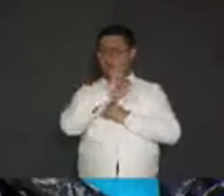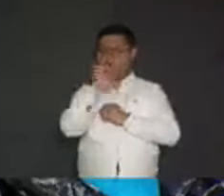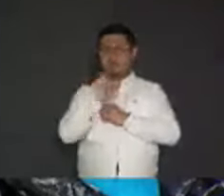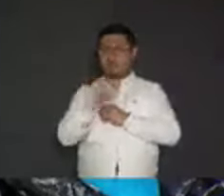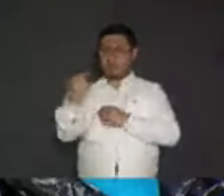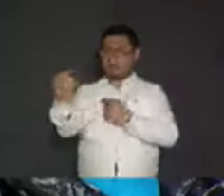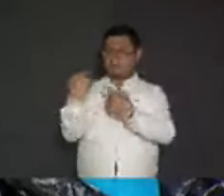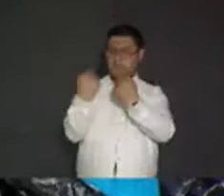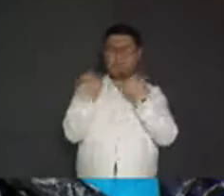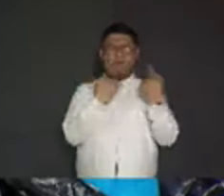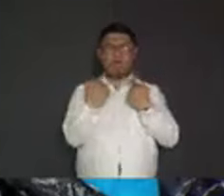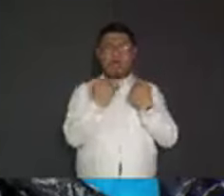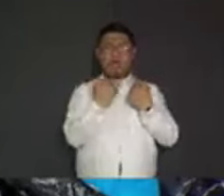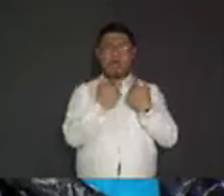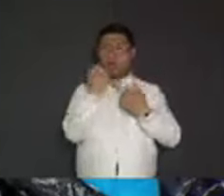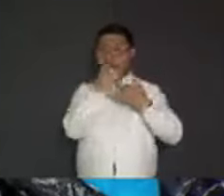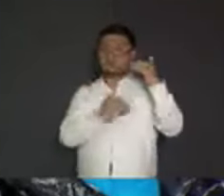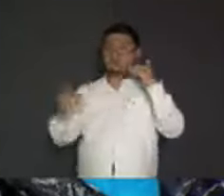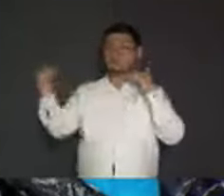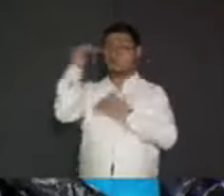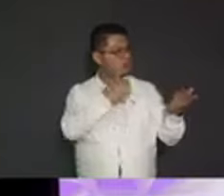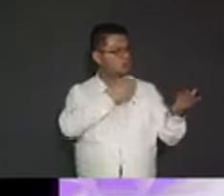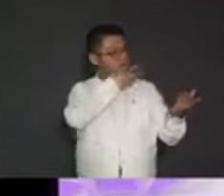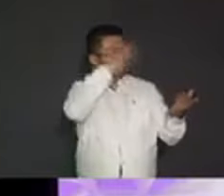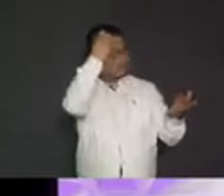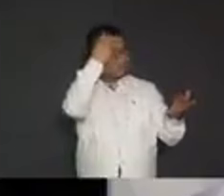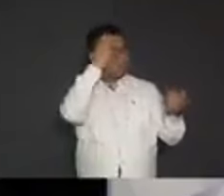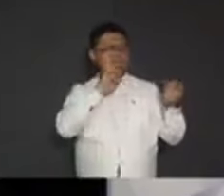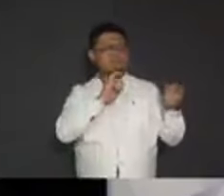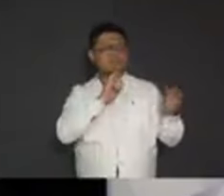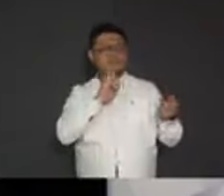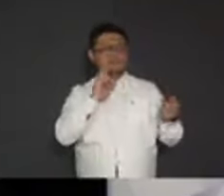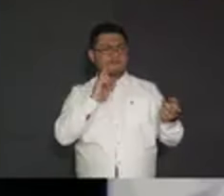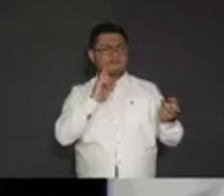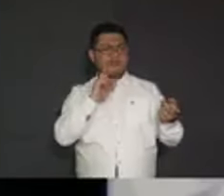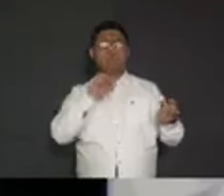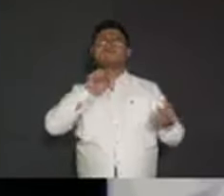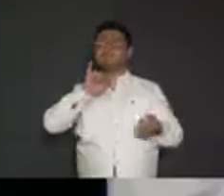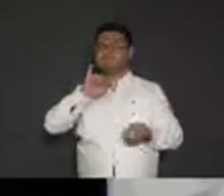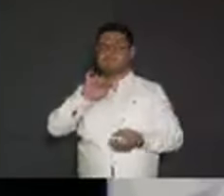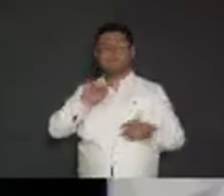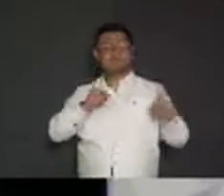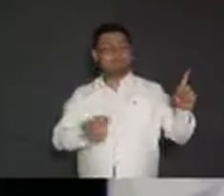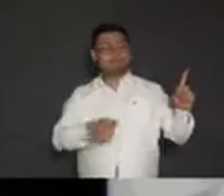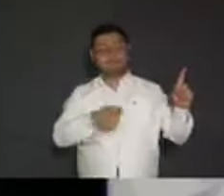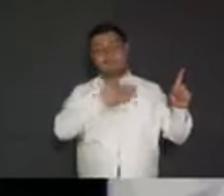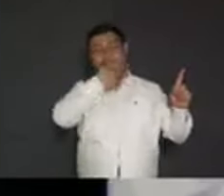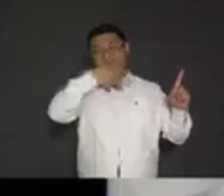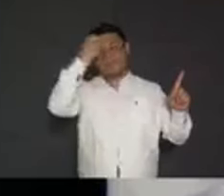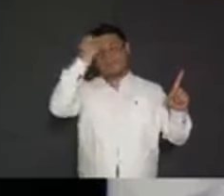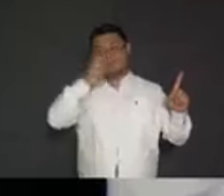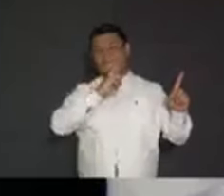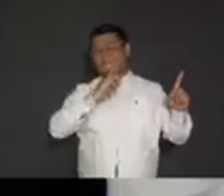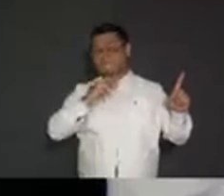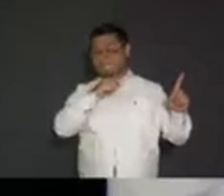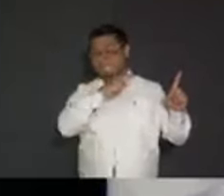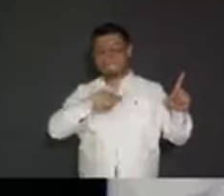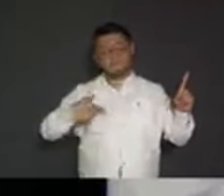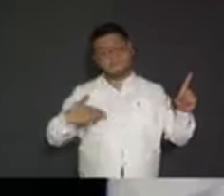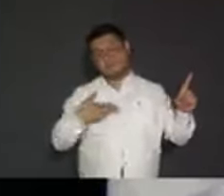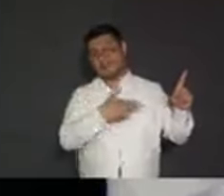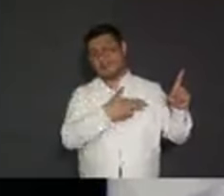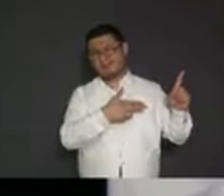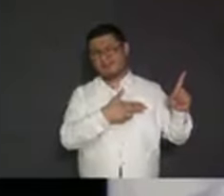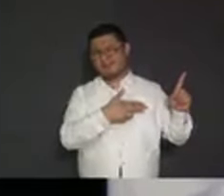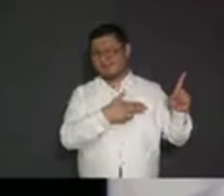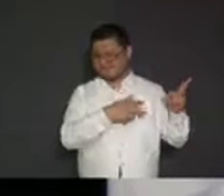parte de la Auditoría Superior de la Federación. Yo quisiera contestar al candidato mentiroso, el nuevo Chapulín de Morena, de